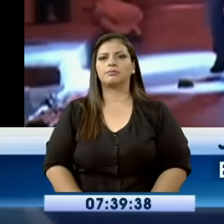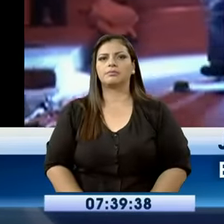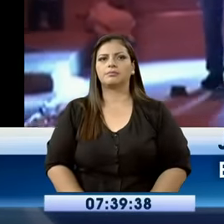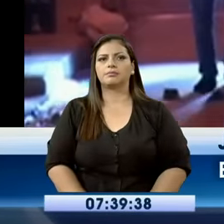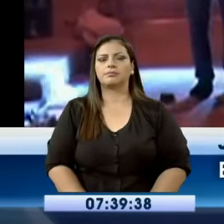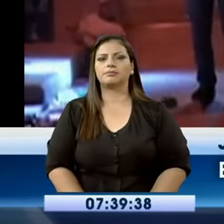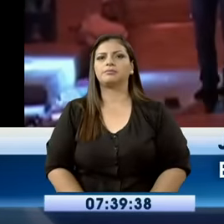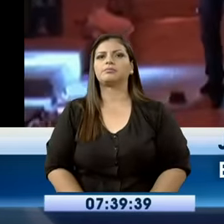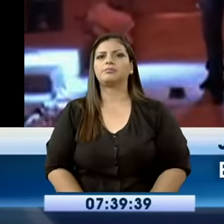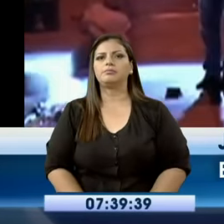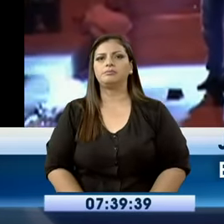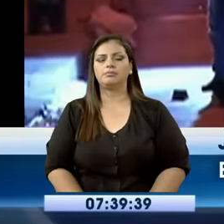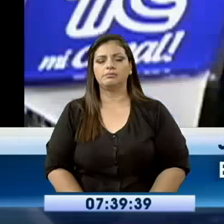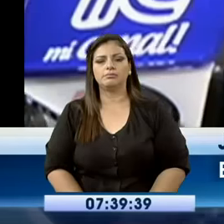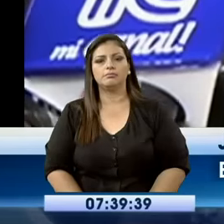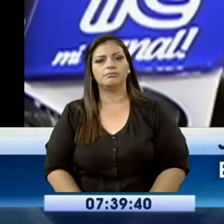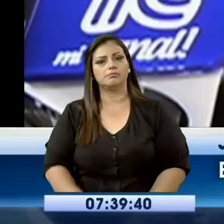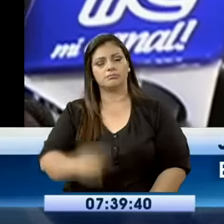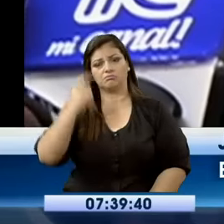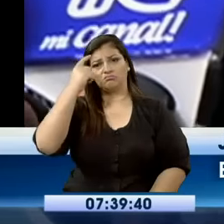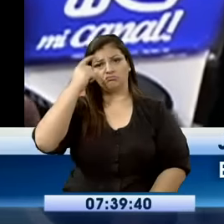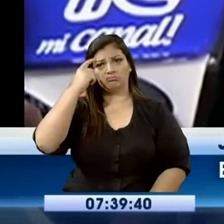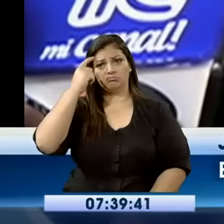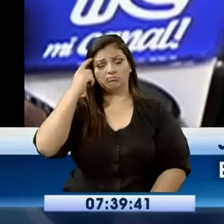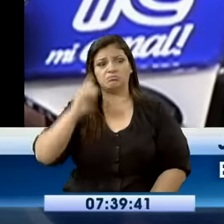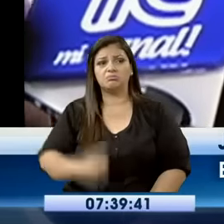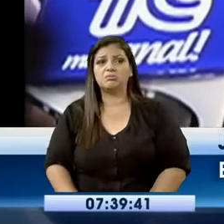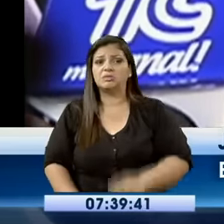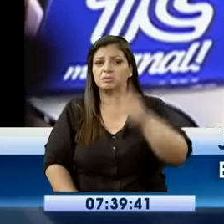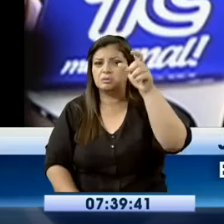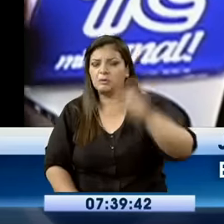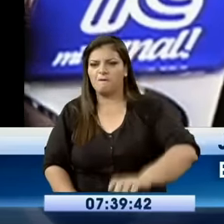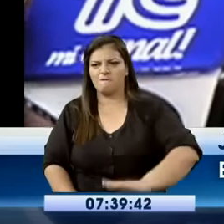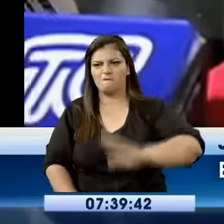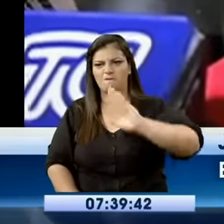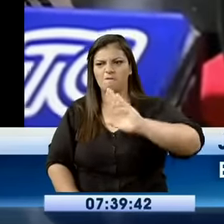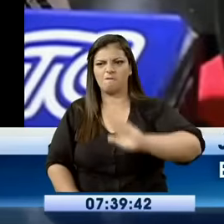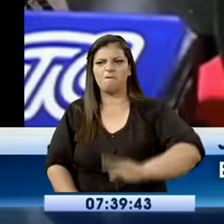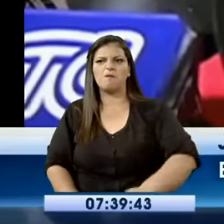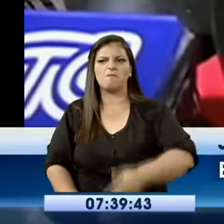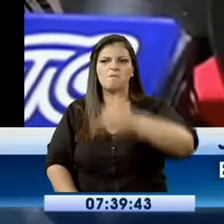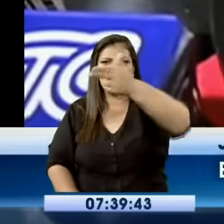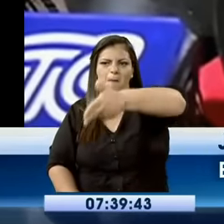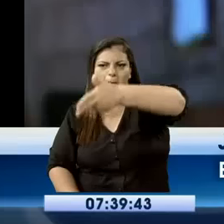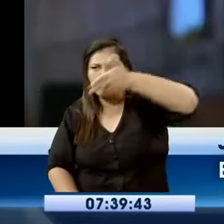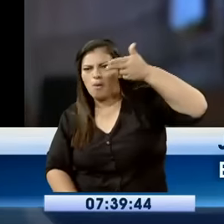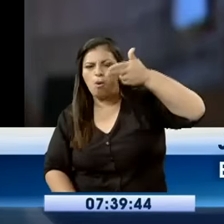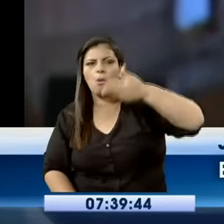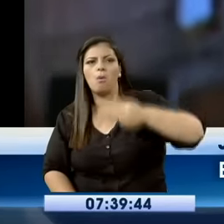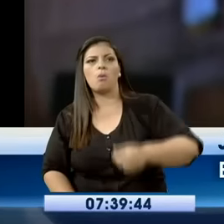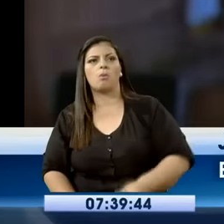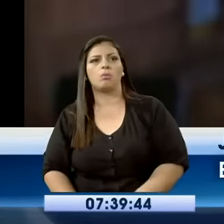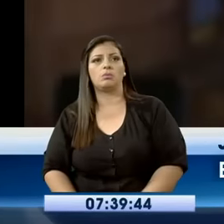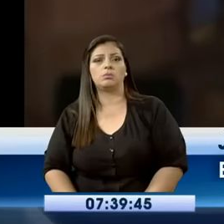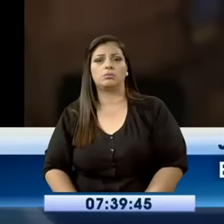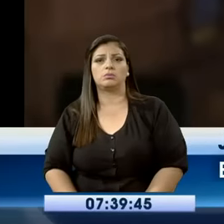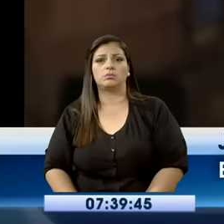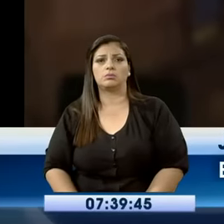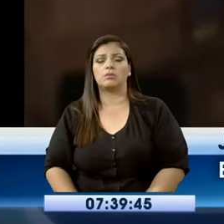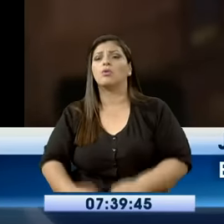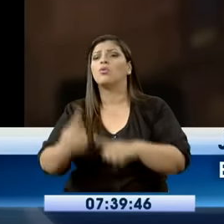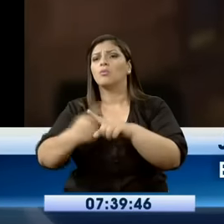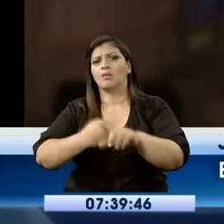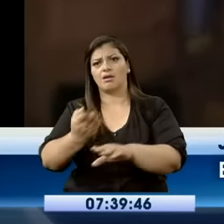visto, sí lo digo. Porque a él no lo querían ya con ella. ¿Qué tiempo tenían separado? Como un mes,